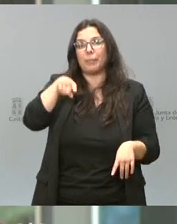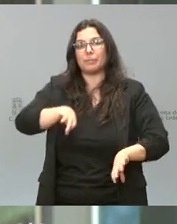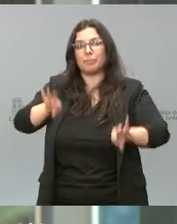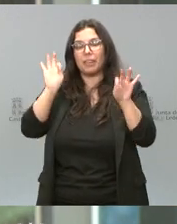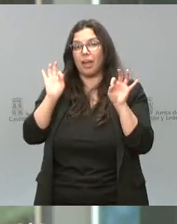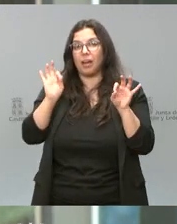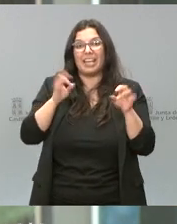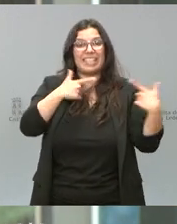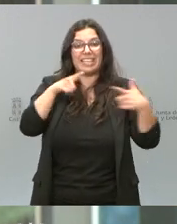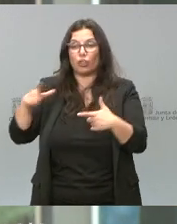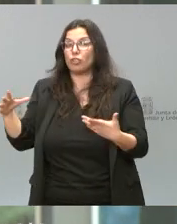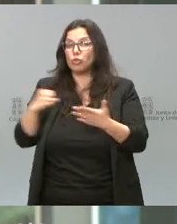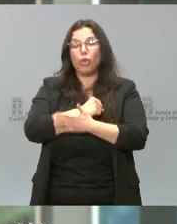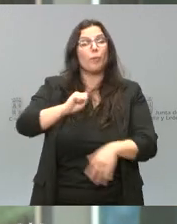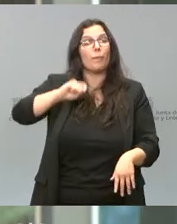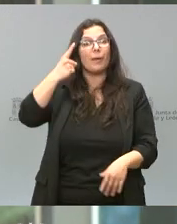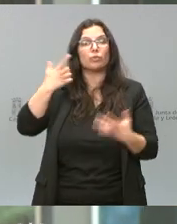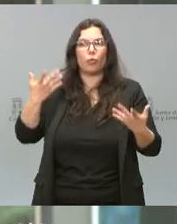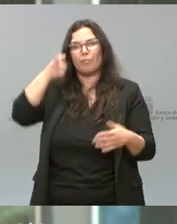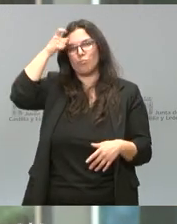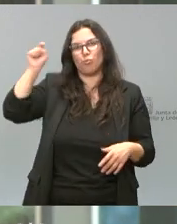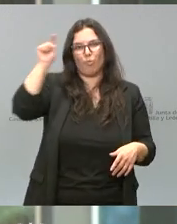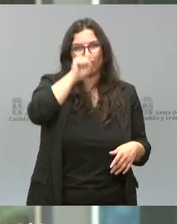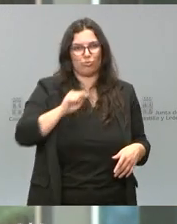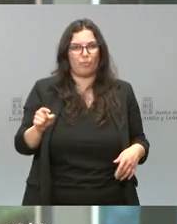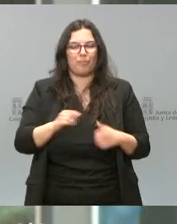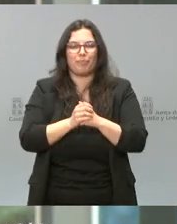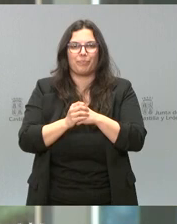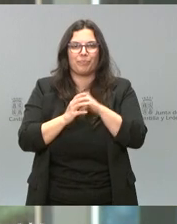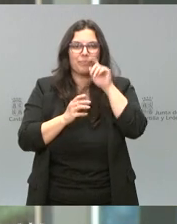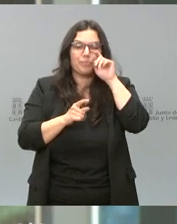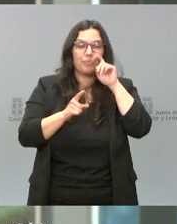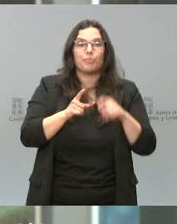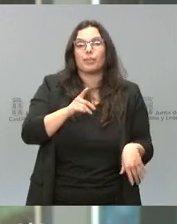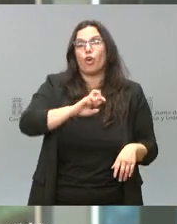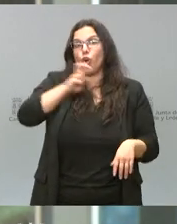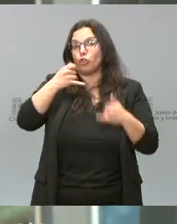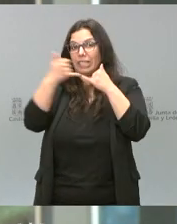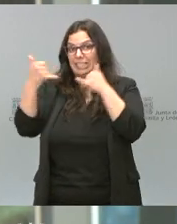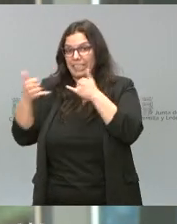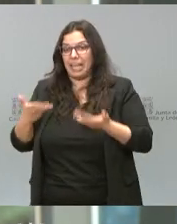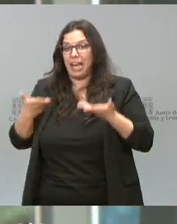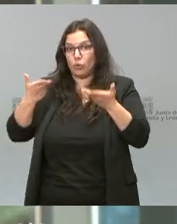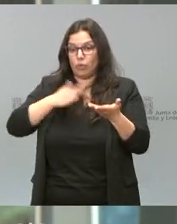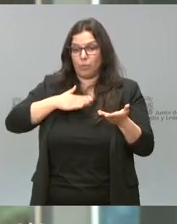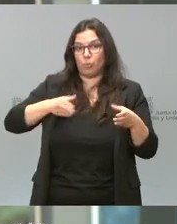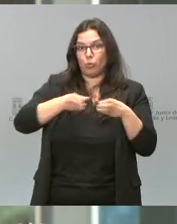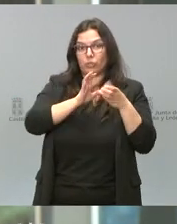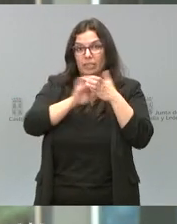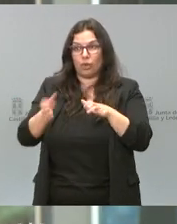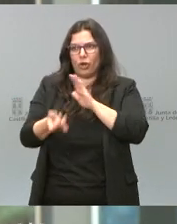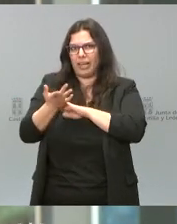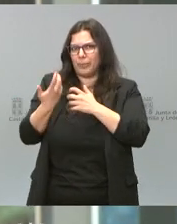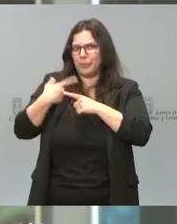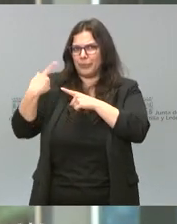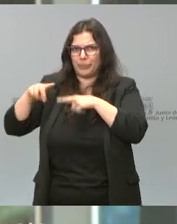en todos los sectores, pero sobre todo en el medio rural. Se suman también al resto de líneas y ayudas que desde el Gobierno de Castilla y León ponemos